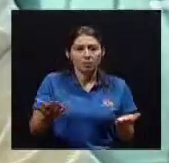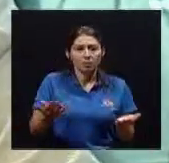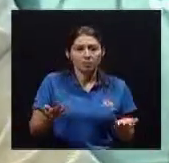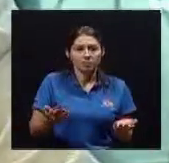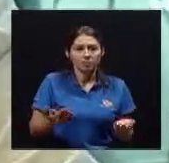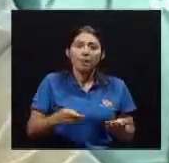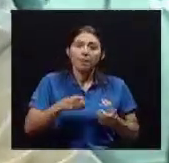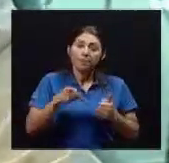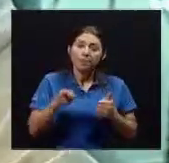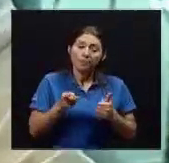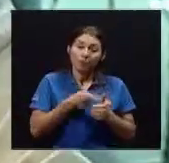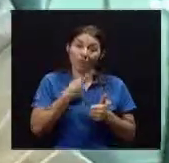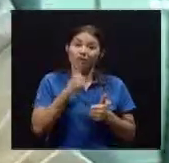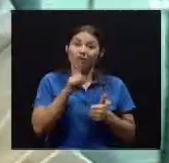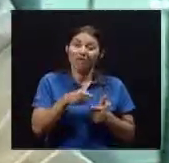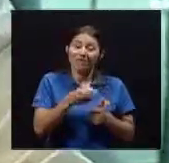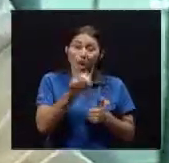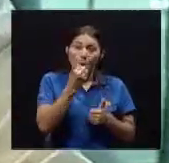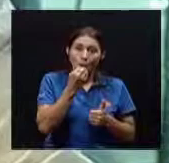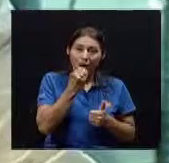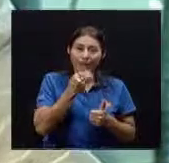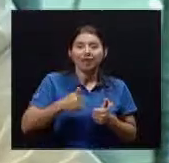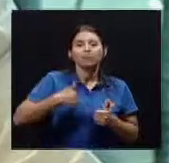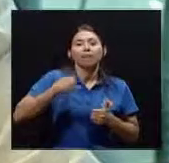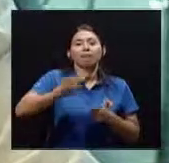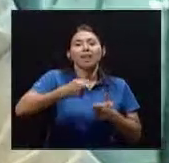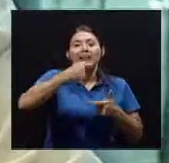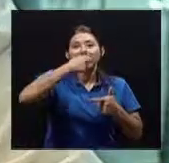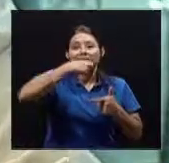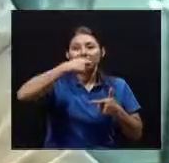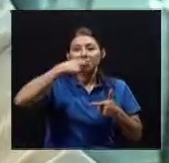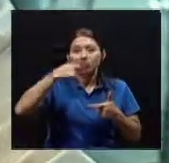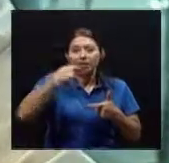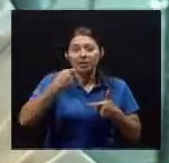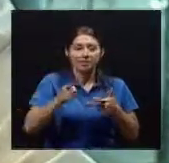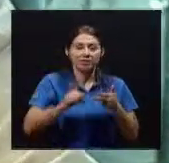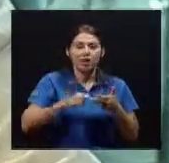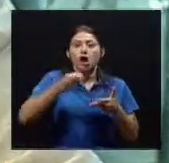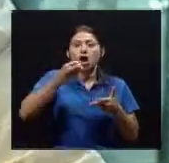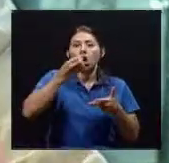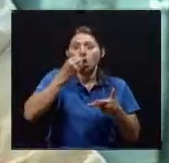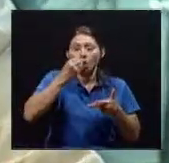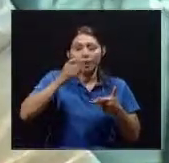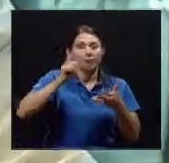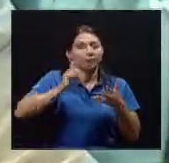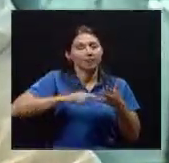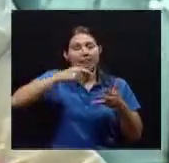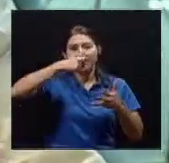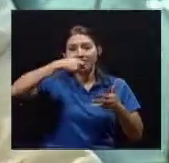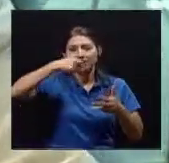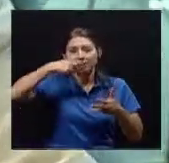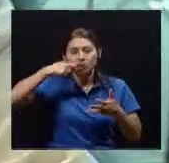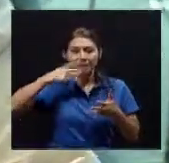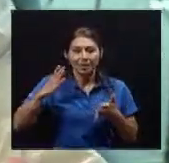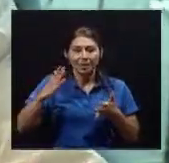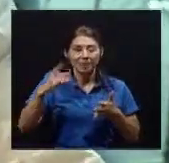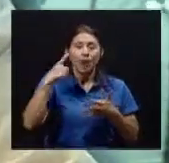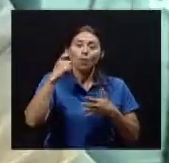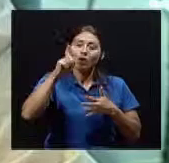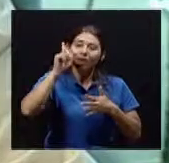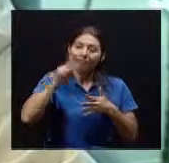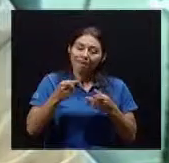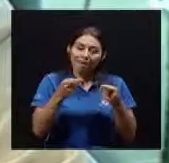Coma Y lávese Los dientes Coma Y haga su higiene O sea Porque es parte De un proceso